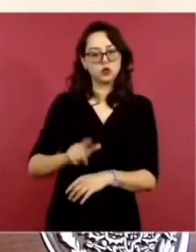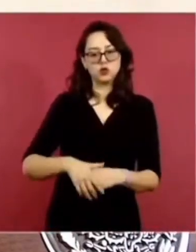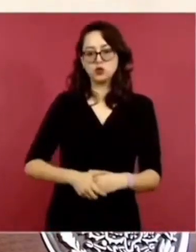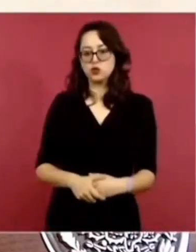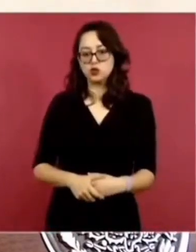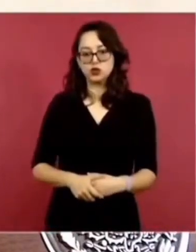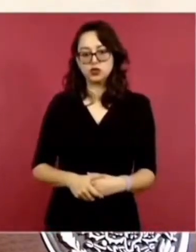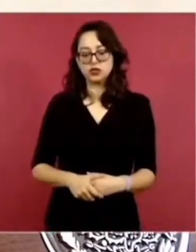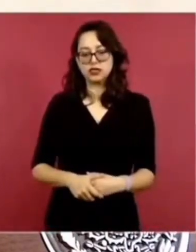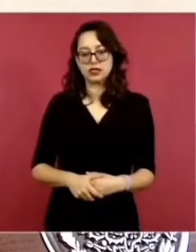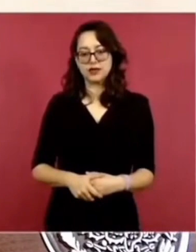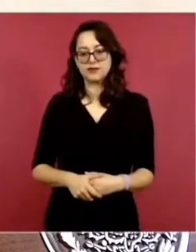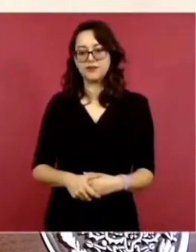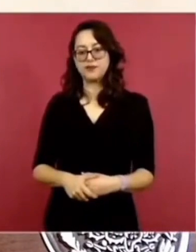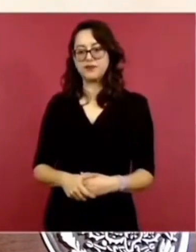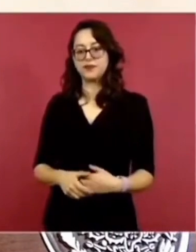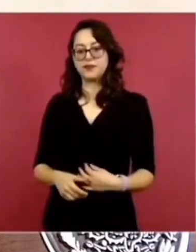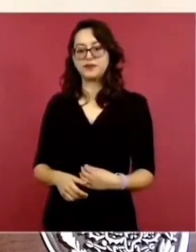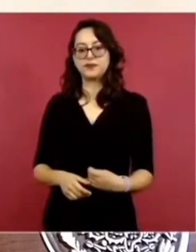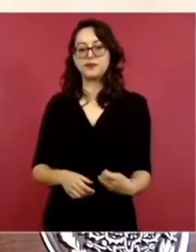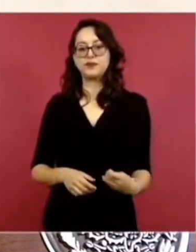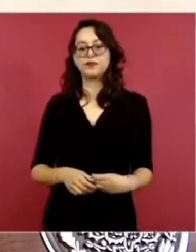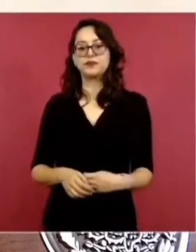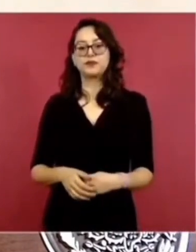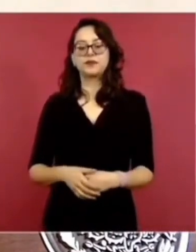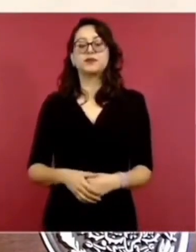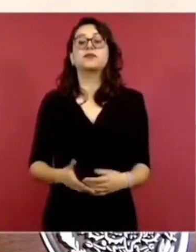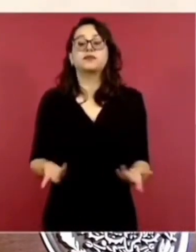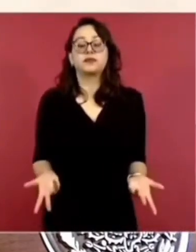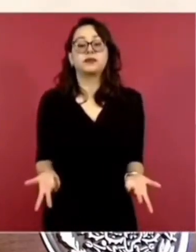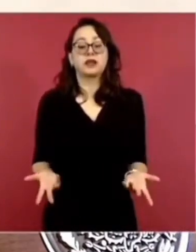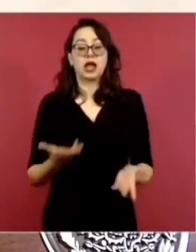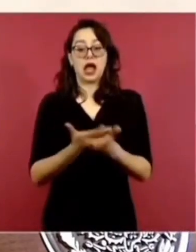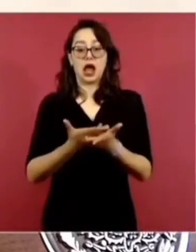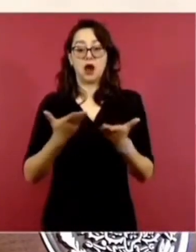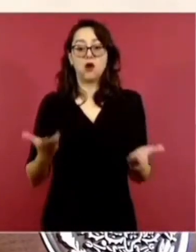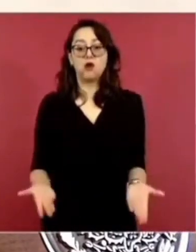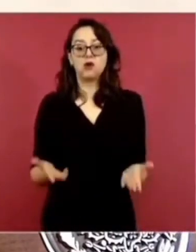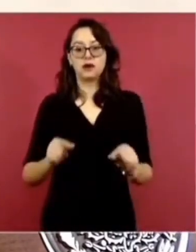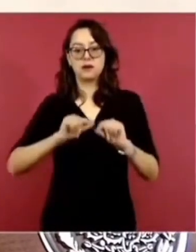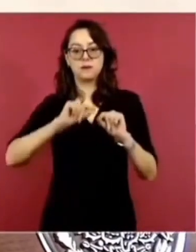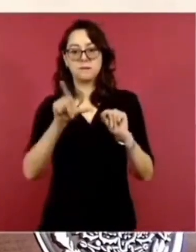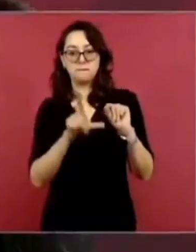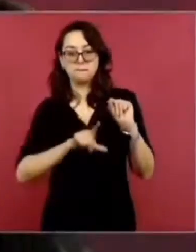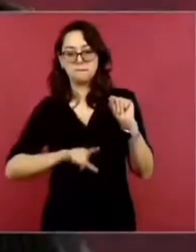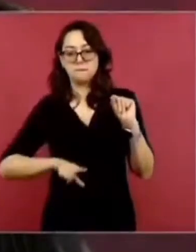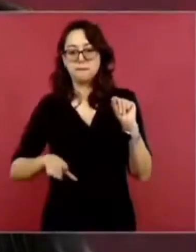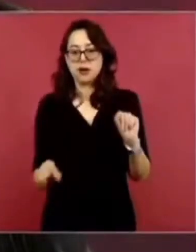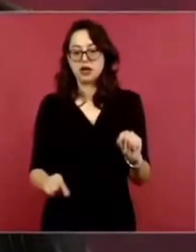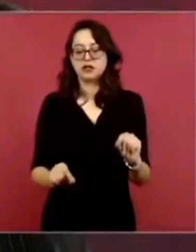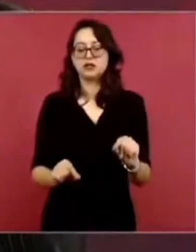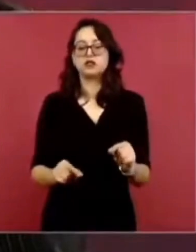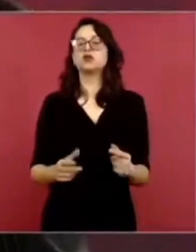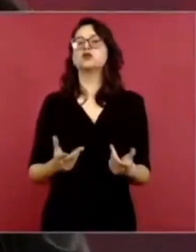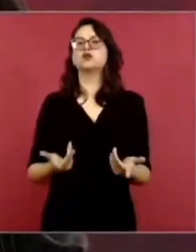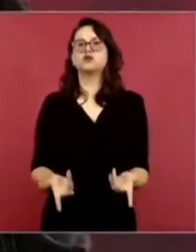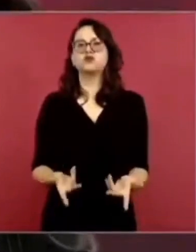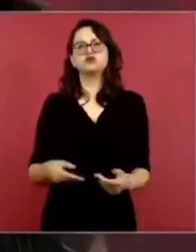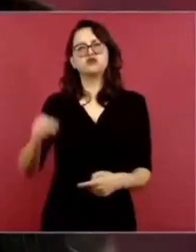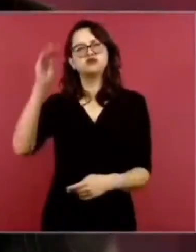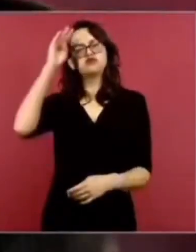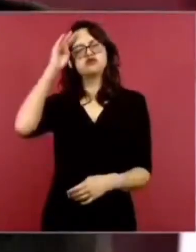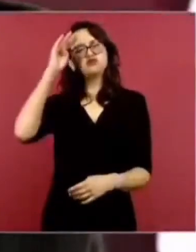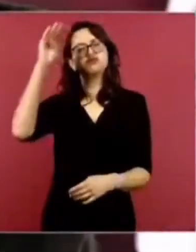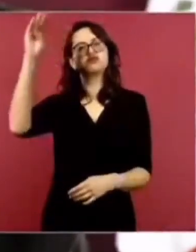de México actual, el apostar a que sigan las